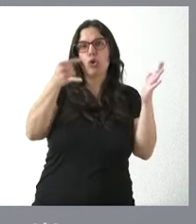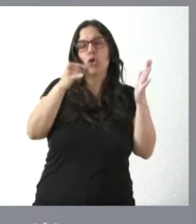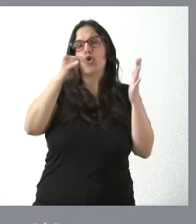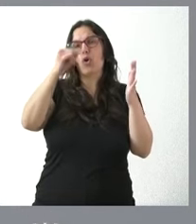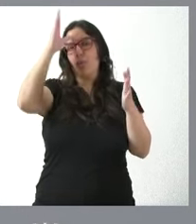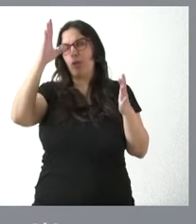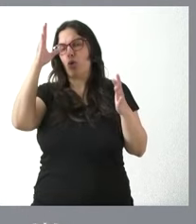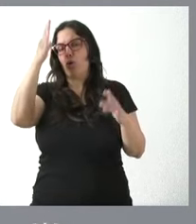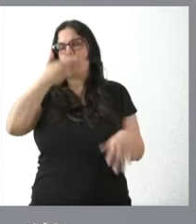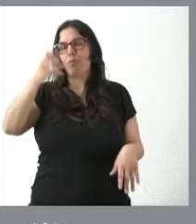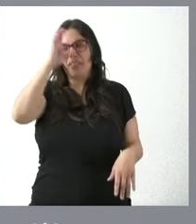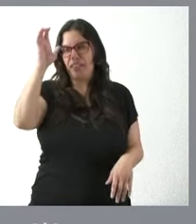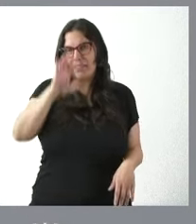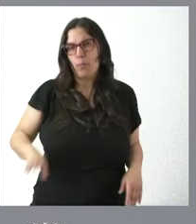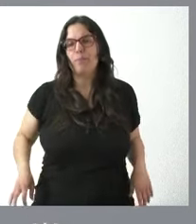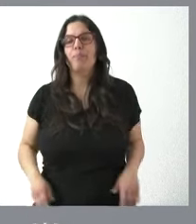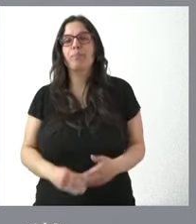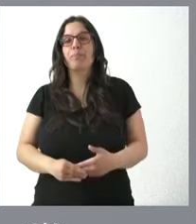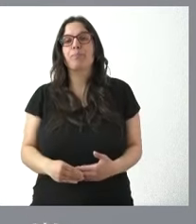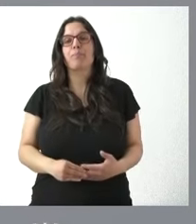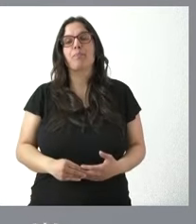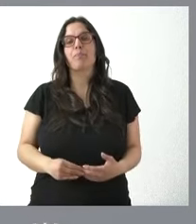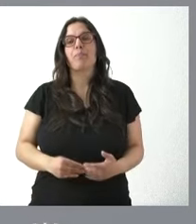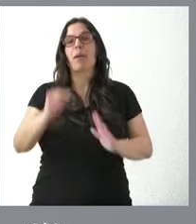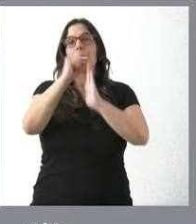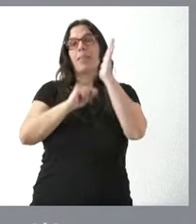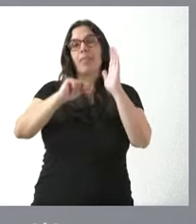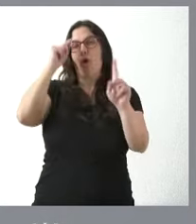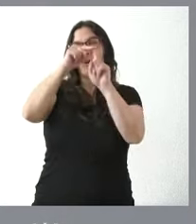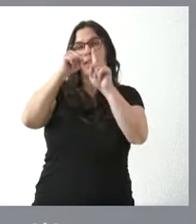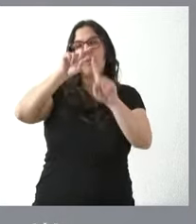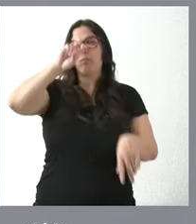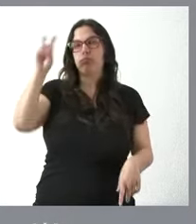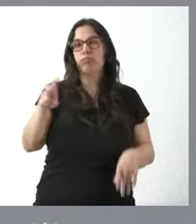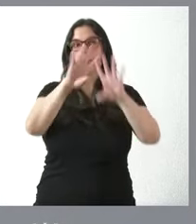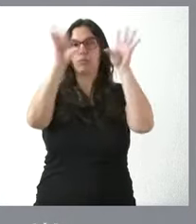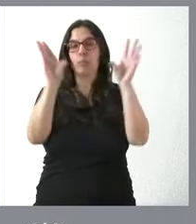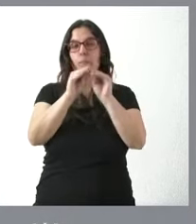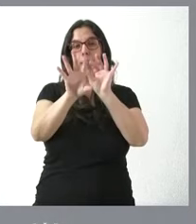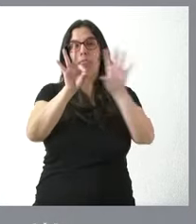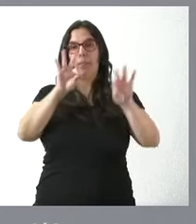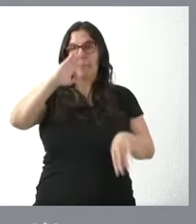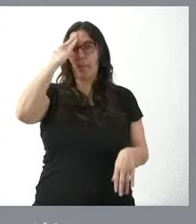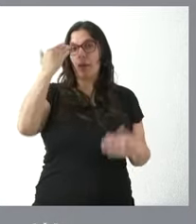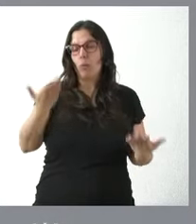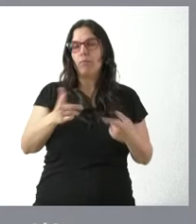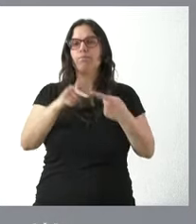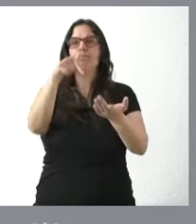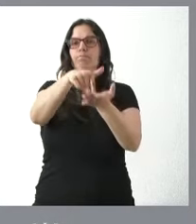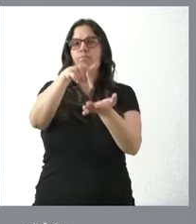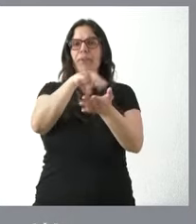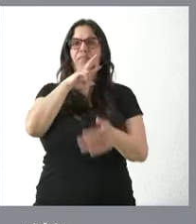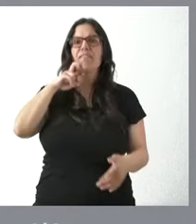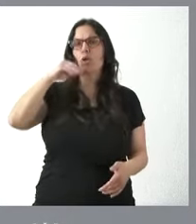científico. Entre las principales medidas y objetivos de este plan TQ en Castilla y León está reivindicar el valor del